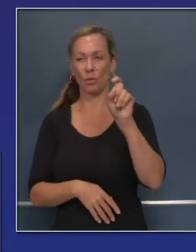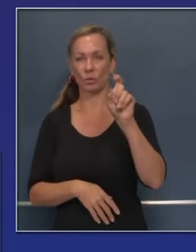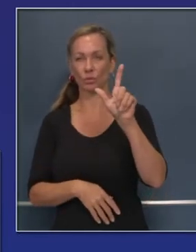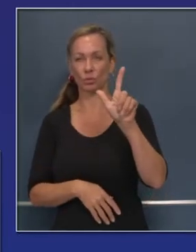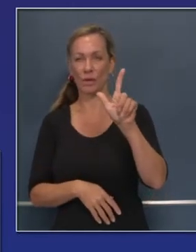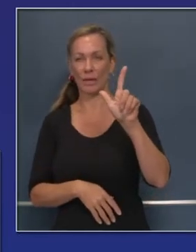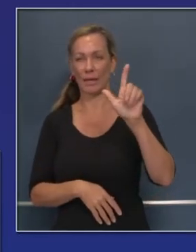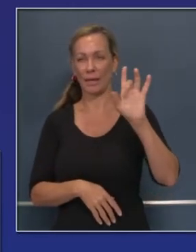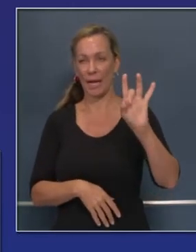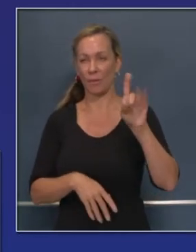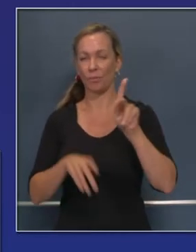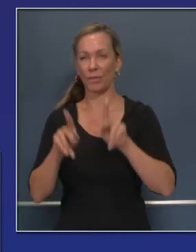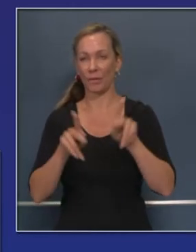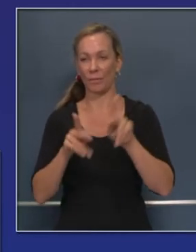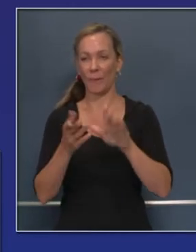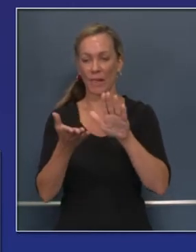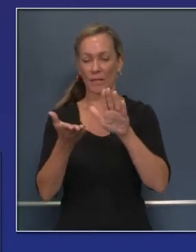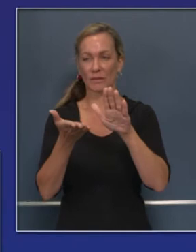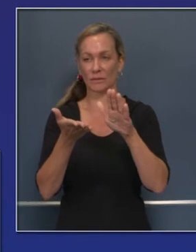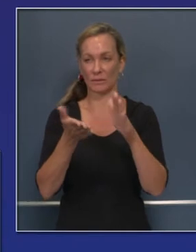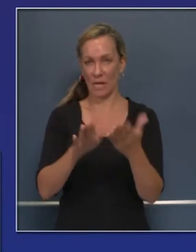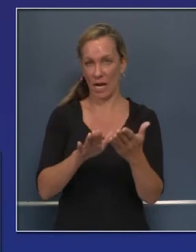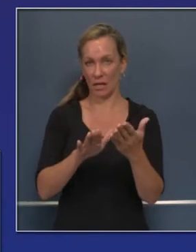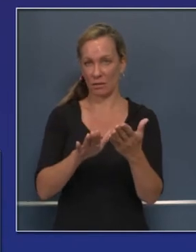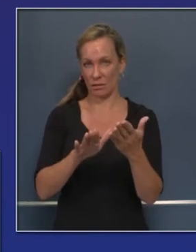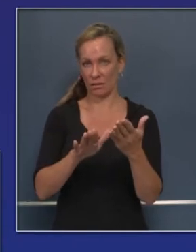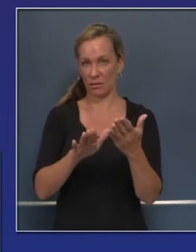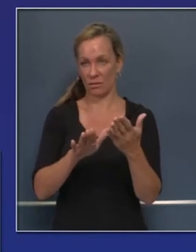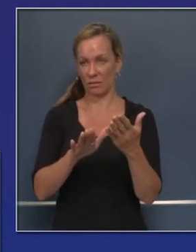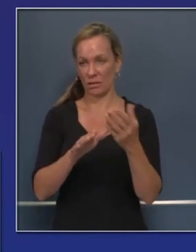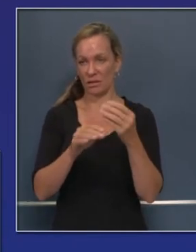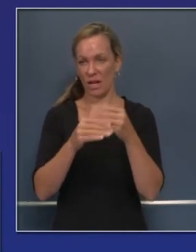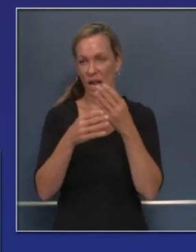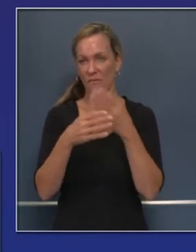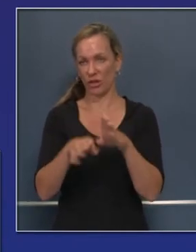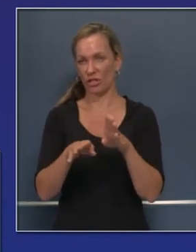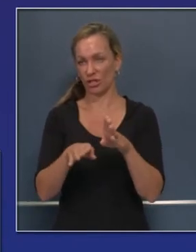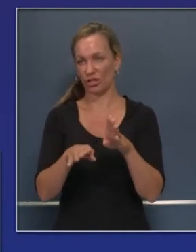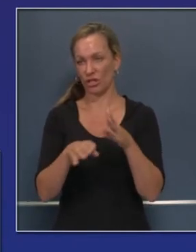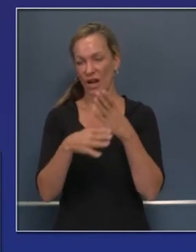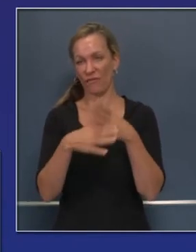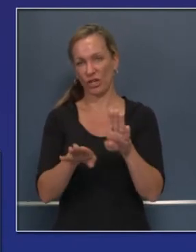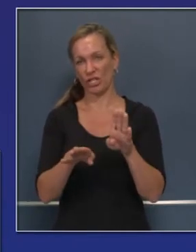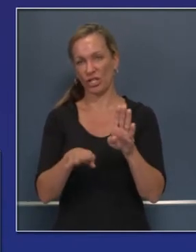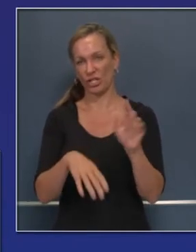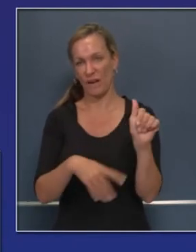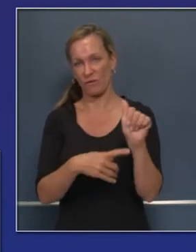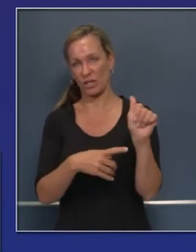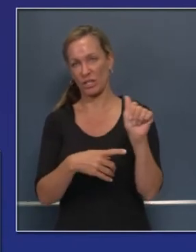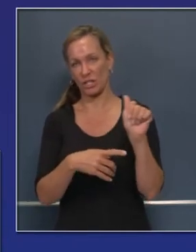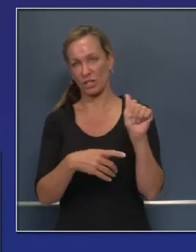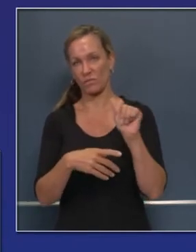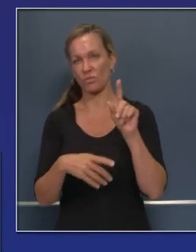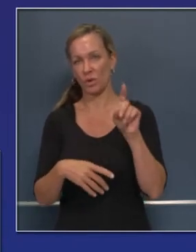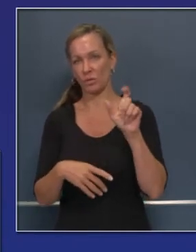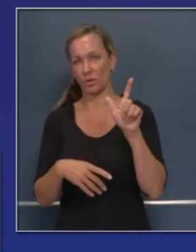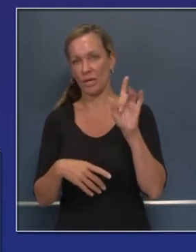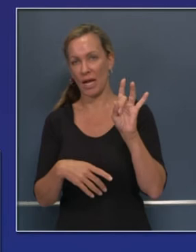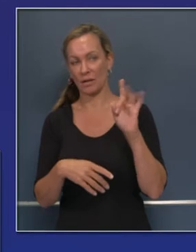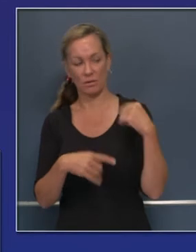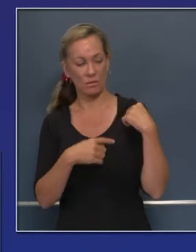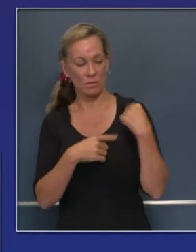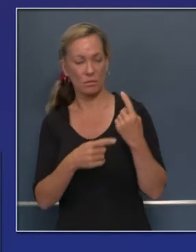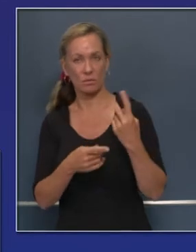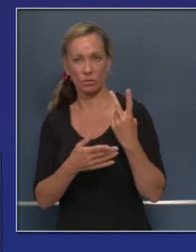128 individuos a través de siete días, 128 en promedio que pierden su vida